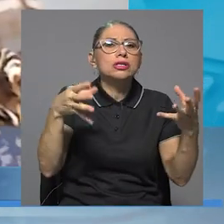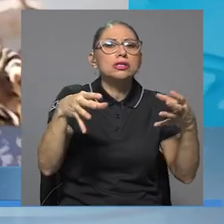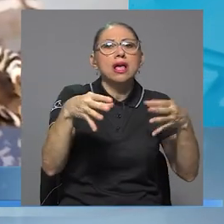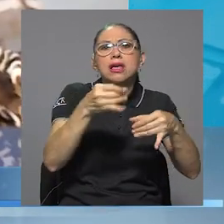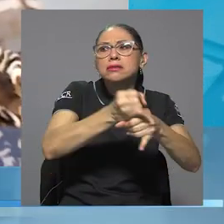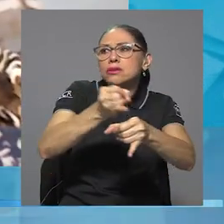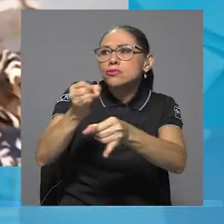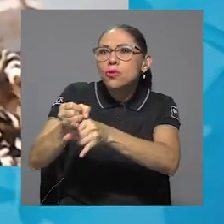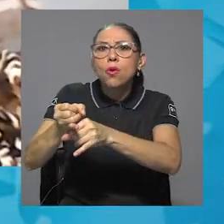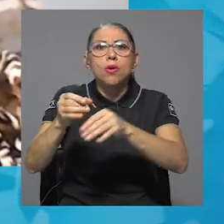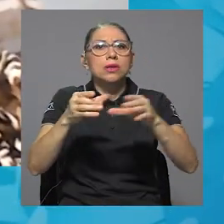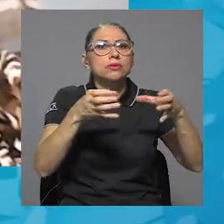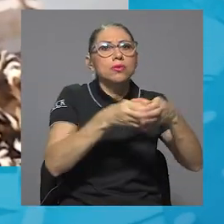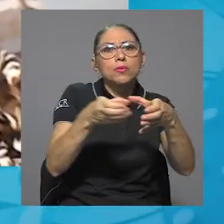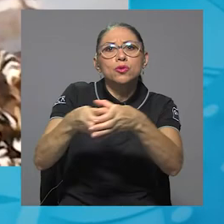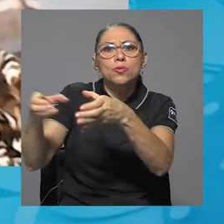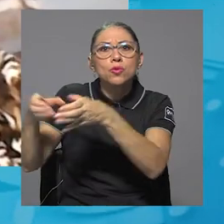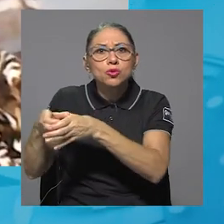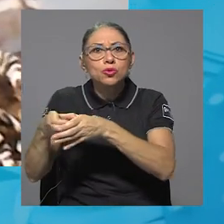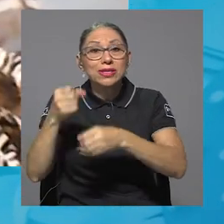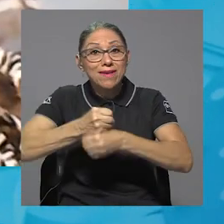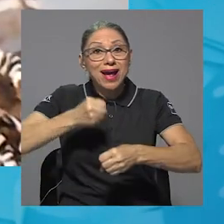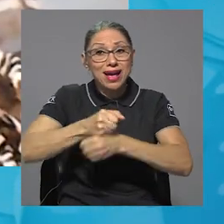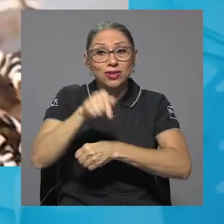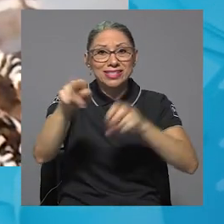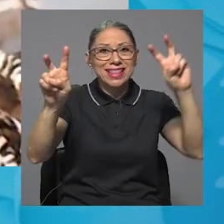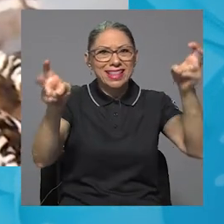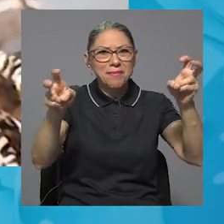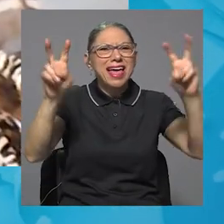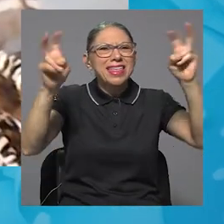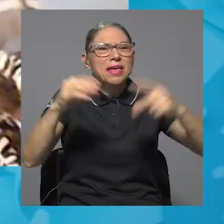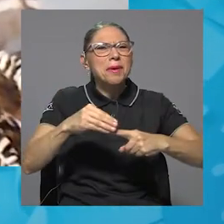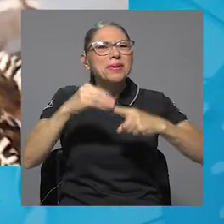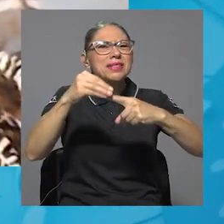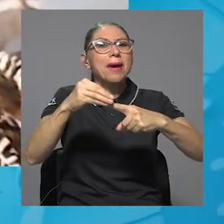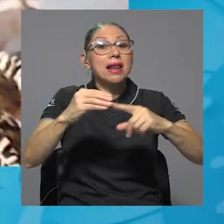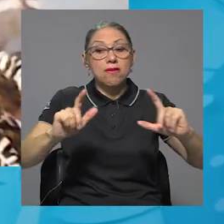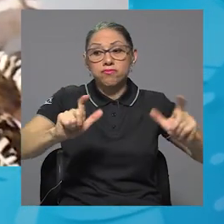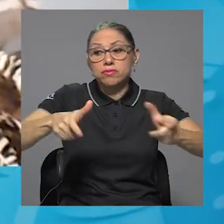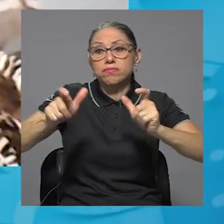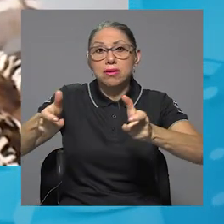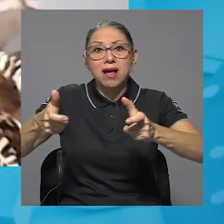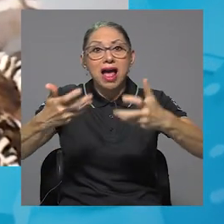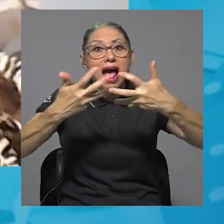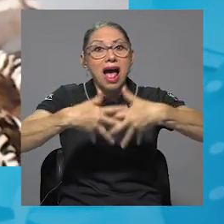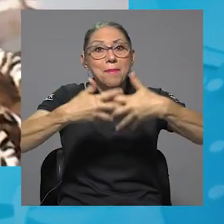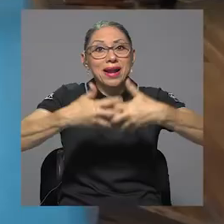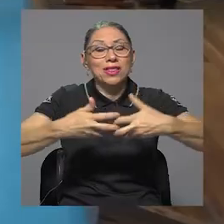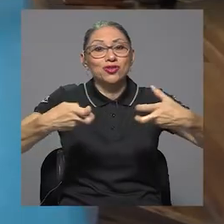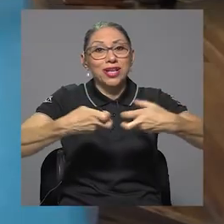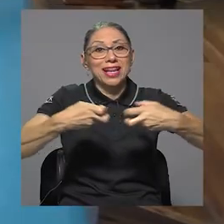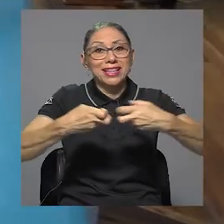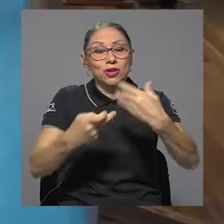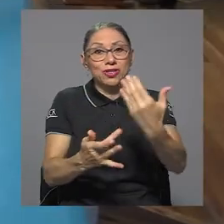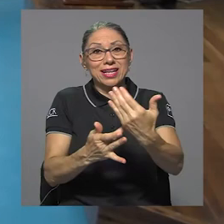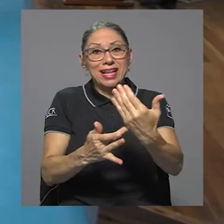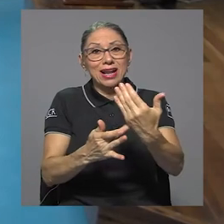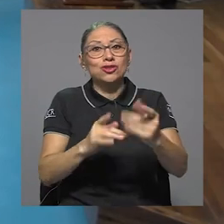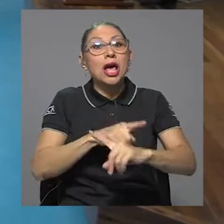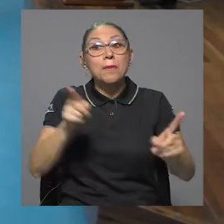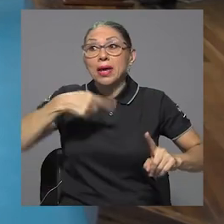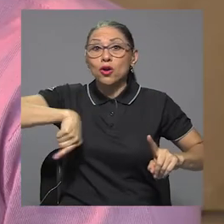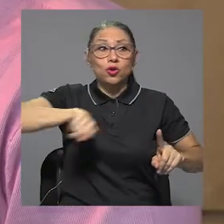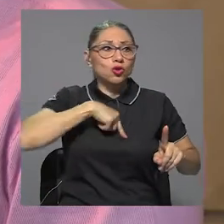y que entre todos habláramos del tema principal, que era el residuo de aparatos eléctricos y electrónicos, pero que con nuestros enfoques